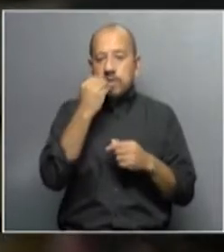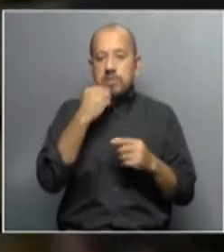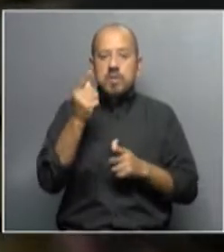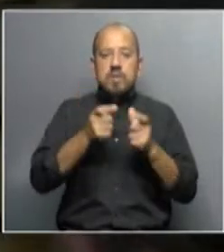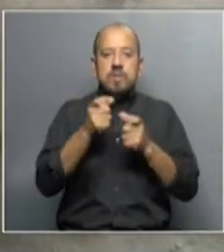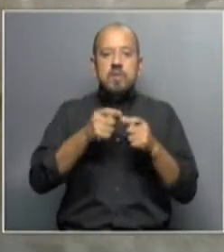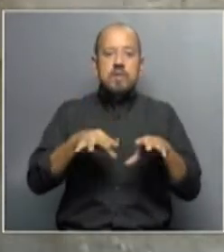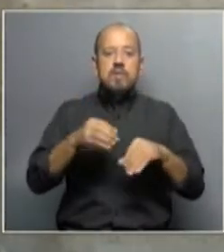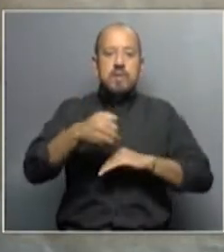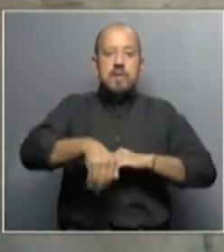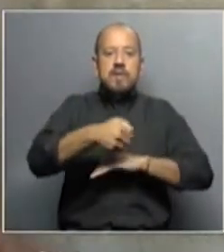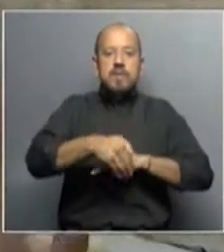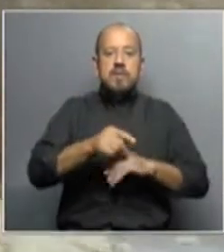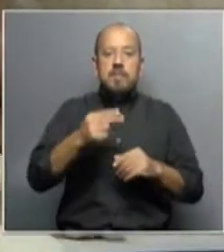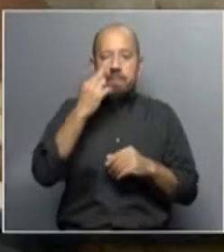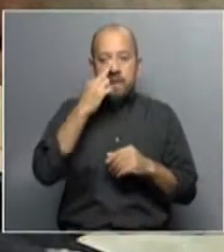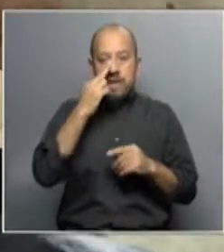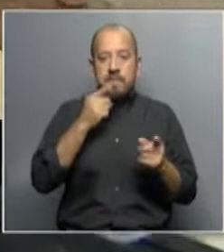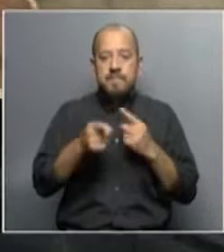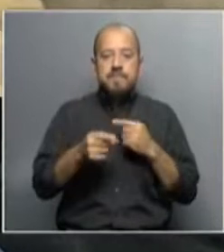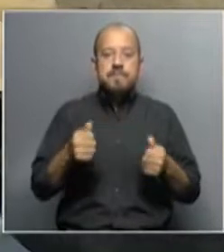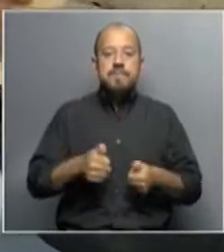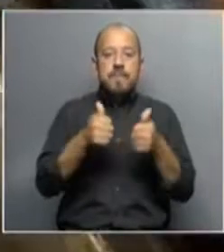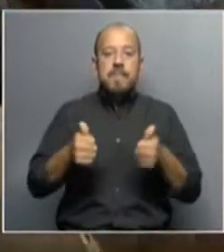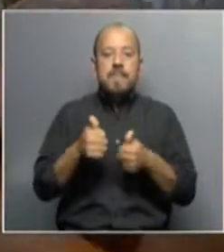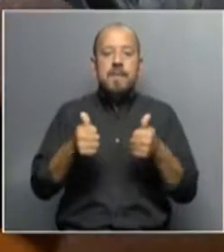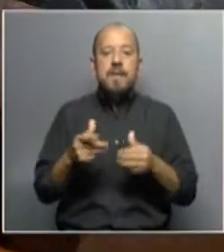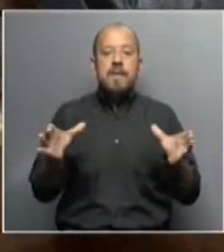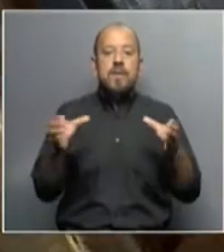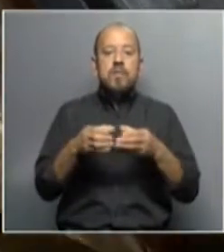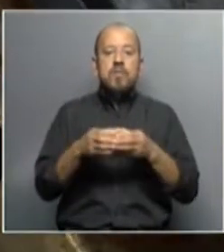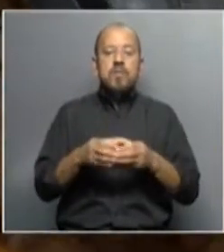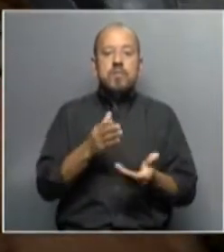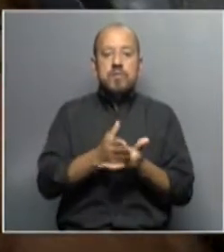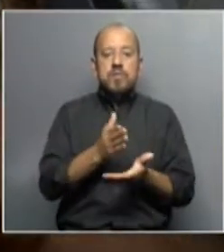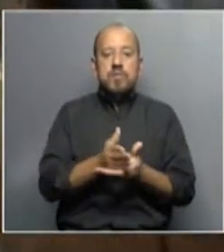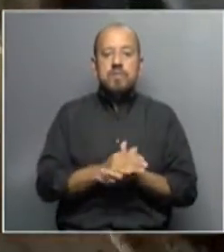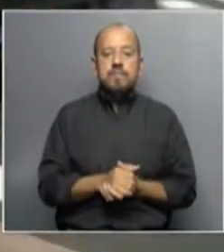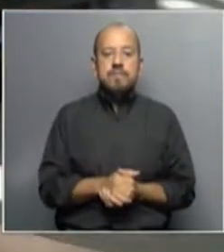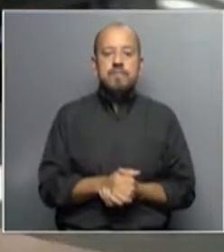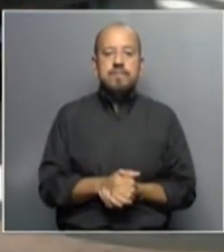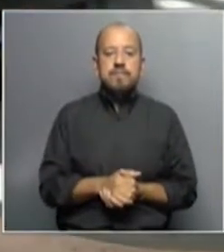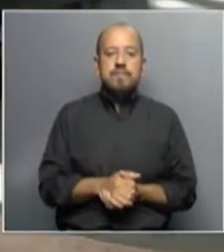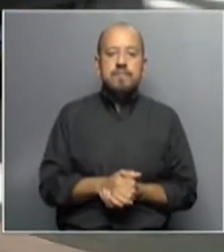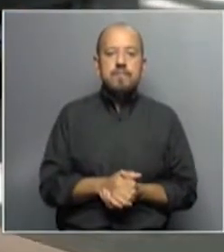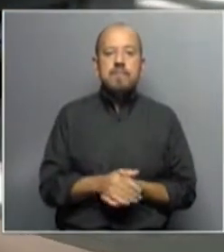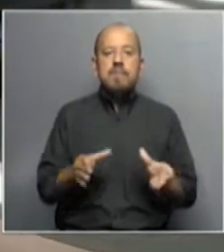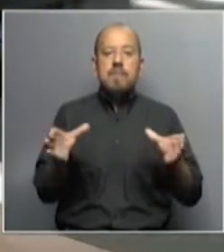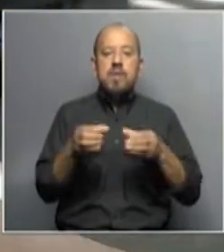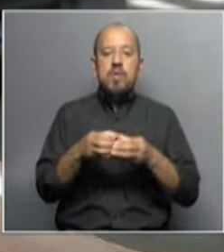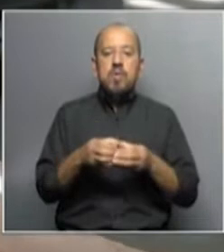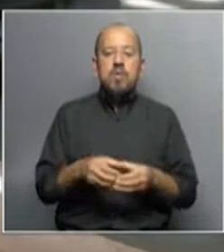personas en calle, PAN Solidario forma parte de las actividades de los grupos de trabajo social colaborativo. El grupo de trabajo social colaborativo